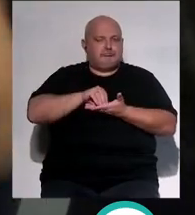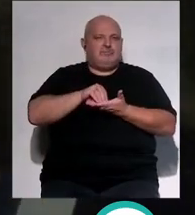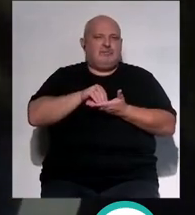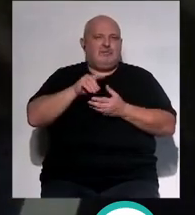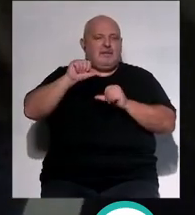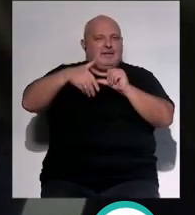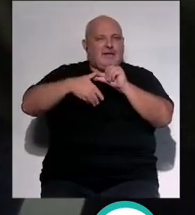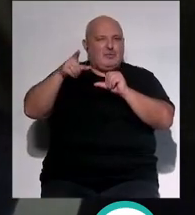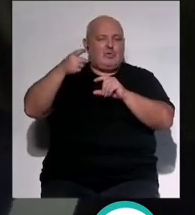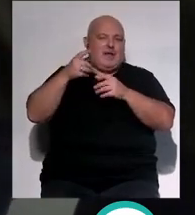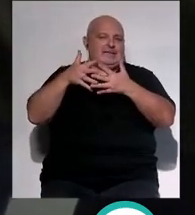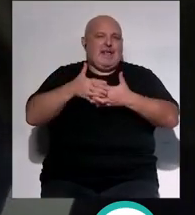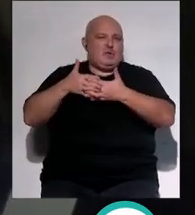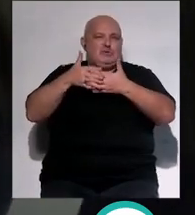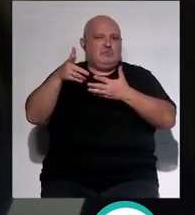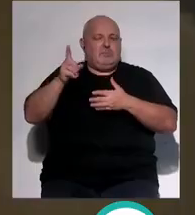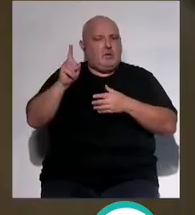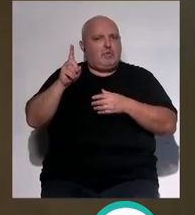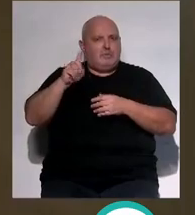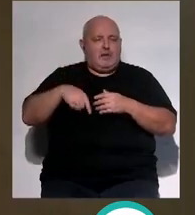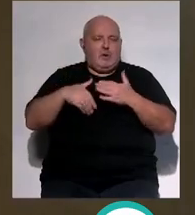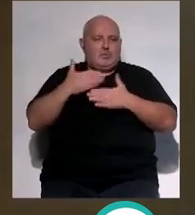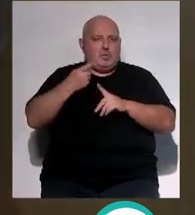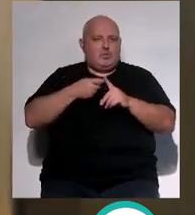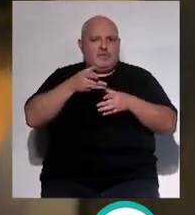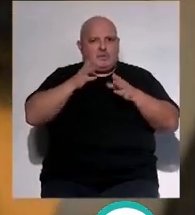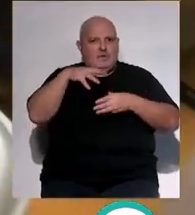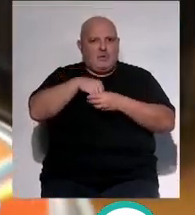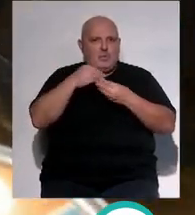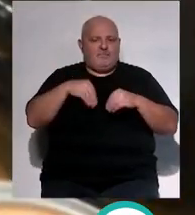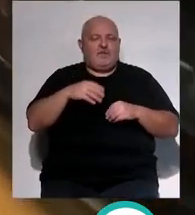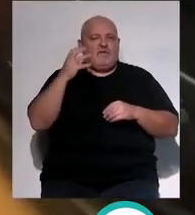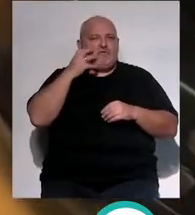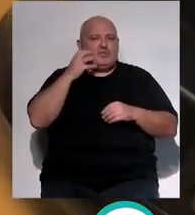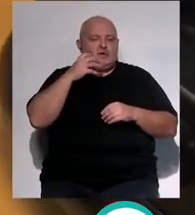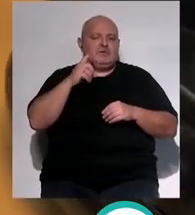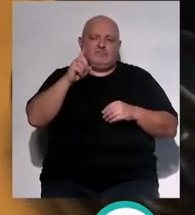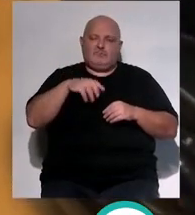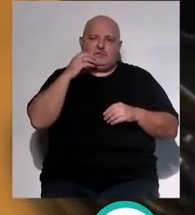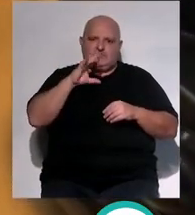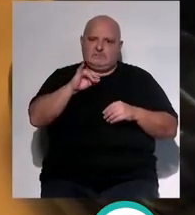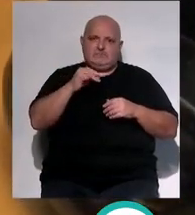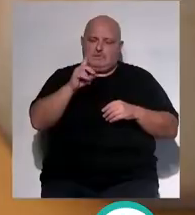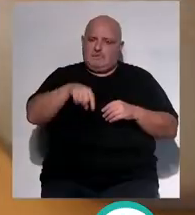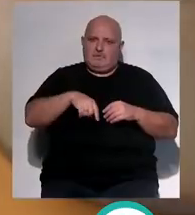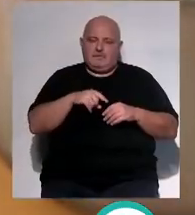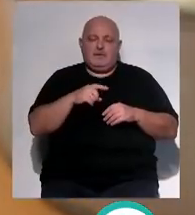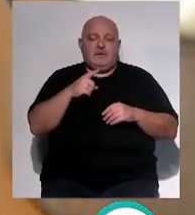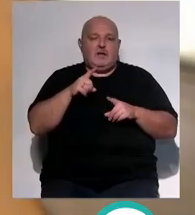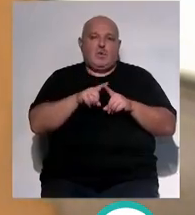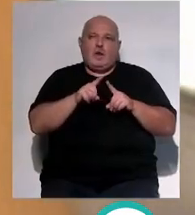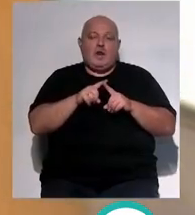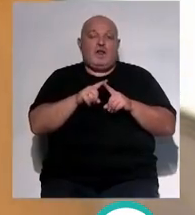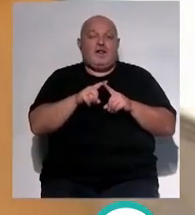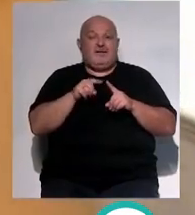cultura americana pero ahora lo estamos lo estamos poniendo de moda aquí también en los desayunos ¿y la fruta? la fruta también yo creo que